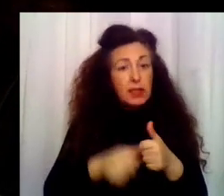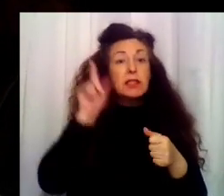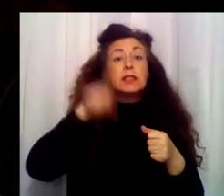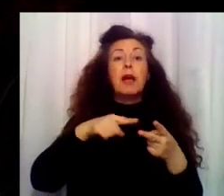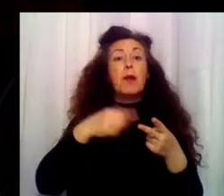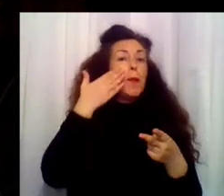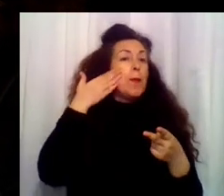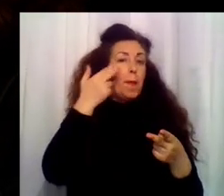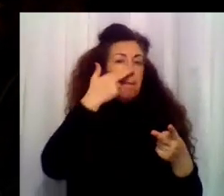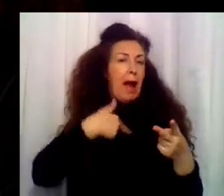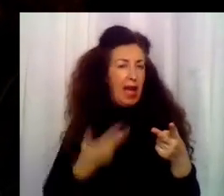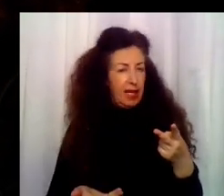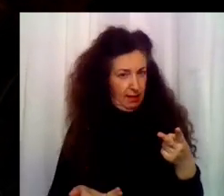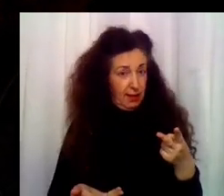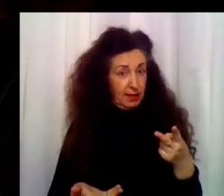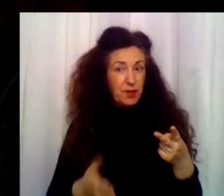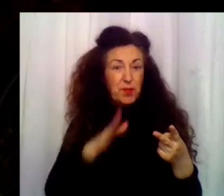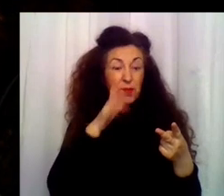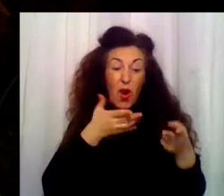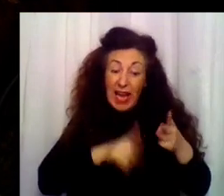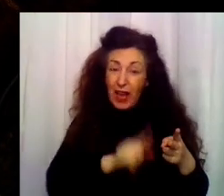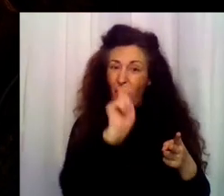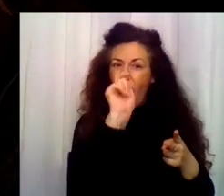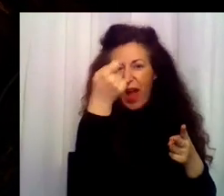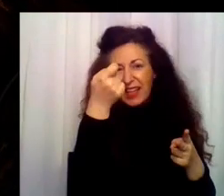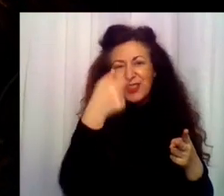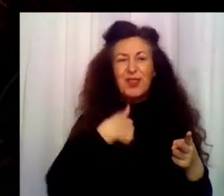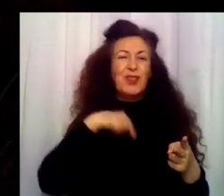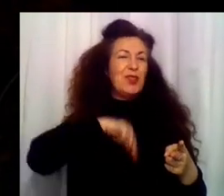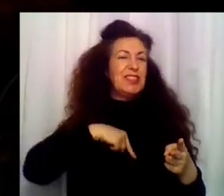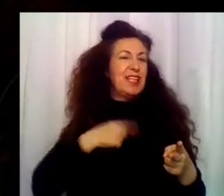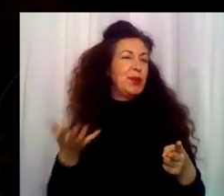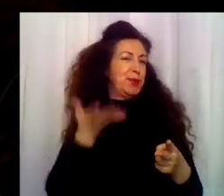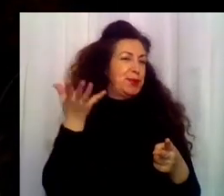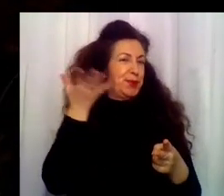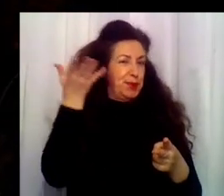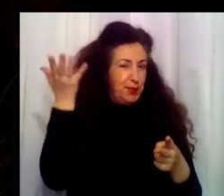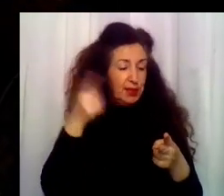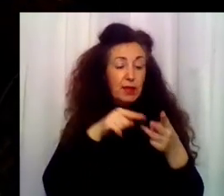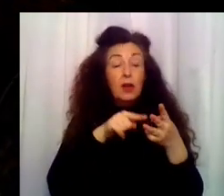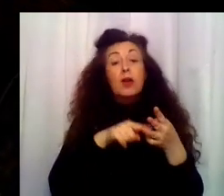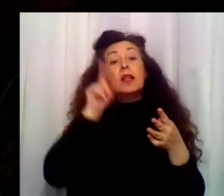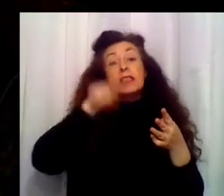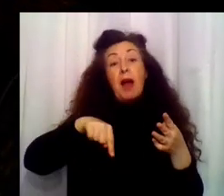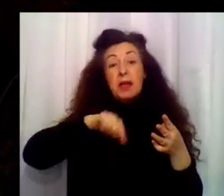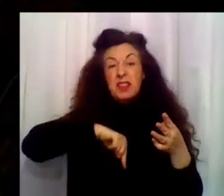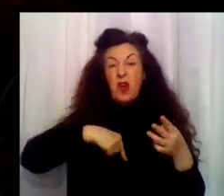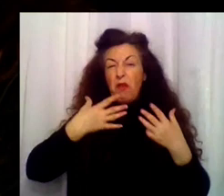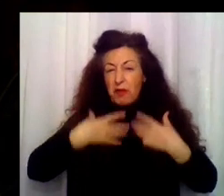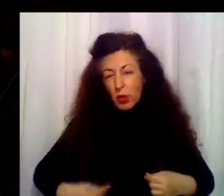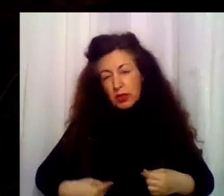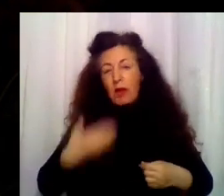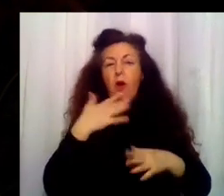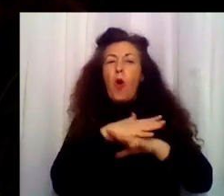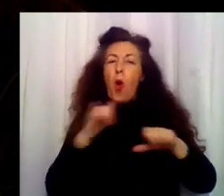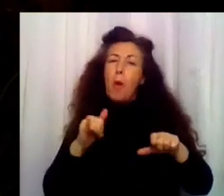delegada, ser alguien a través de los éxitos de los hijos, una compensación de las frustraciones, desde